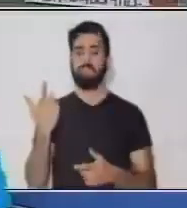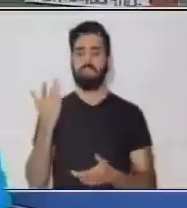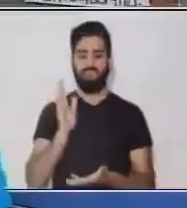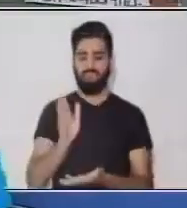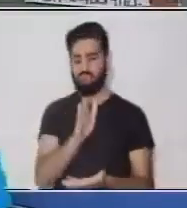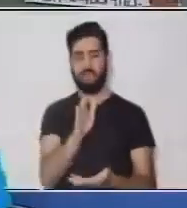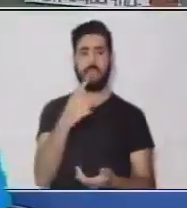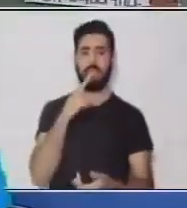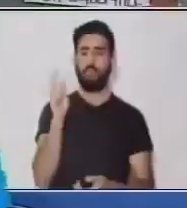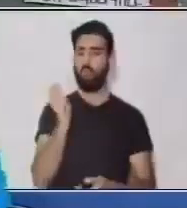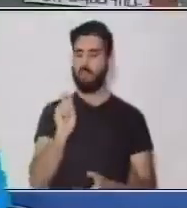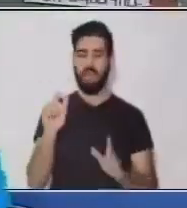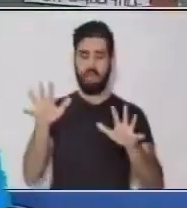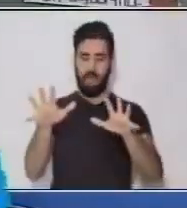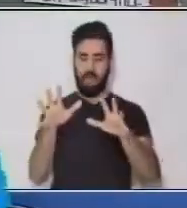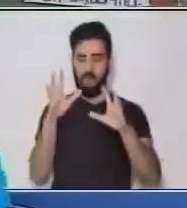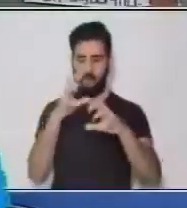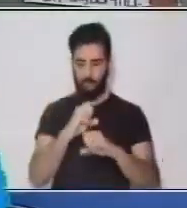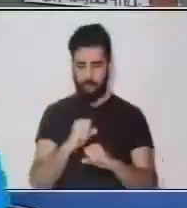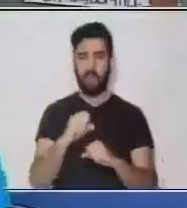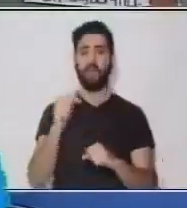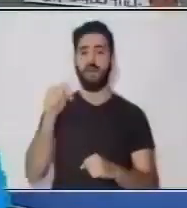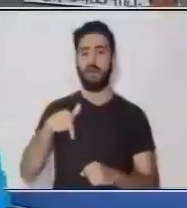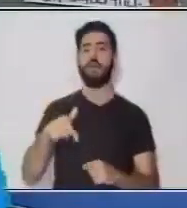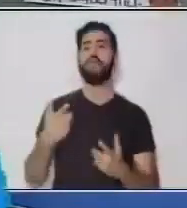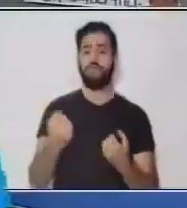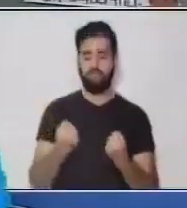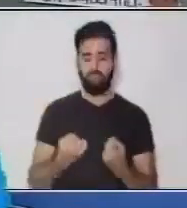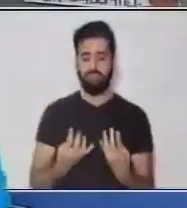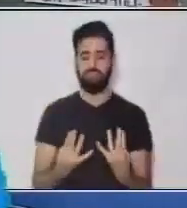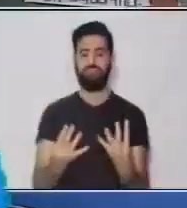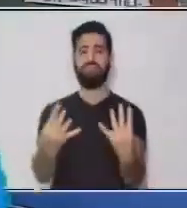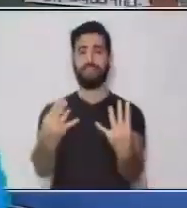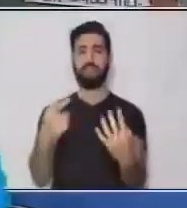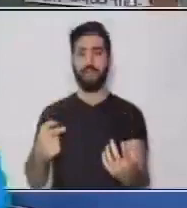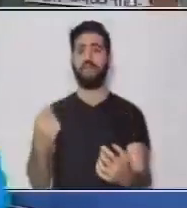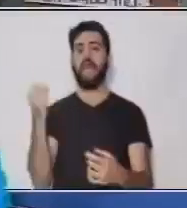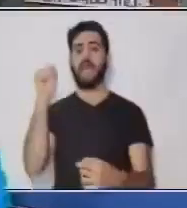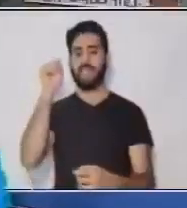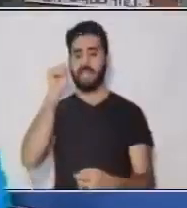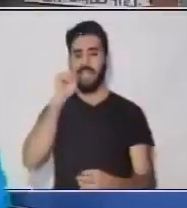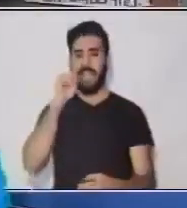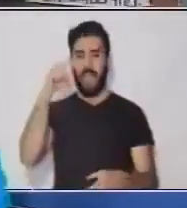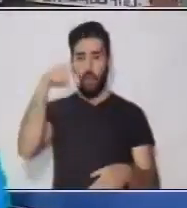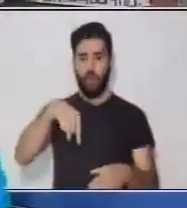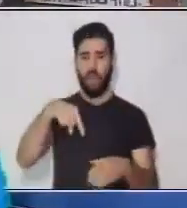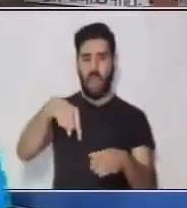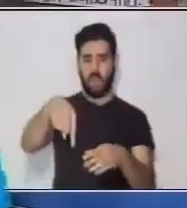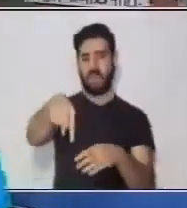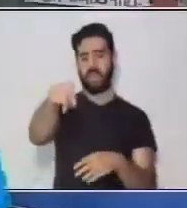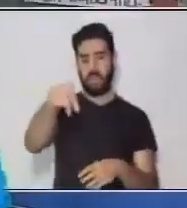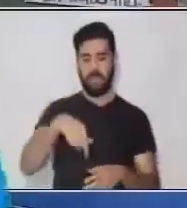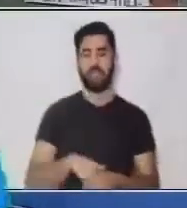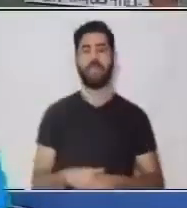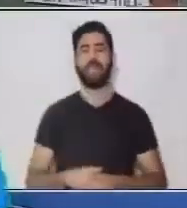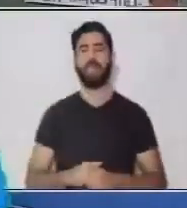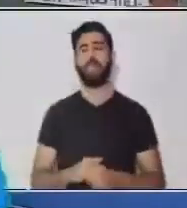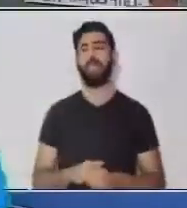¿Verdad? Que lo cambiamos por hortaliza... Que es lo mismo. Dañó el huerto... De